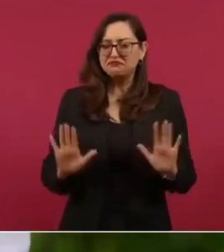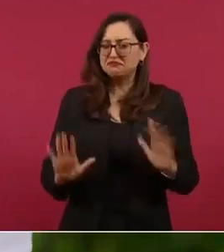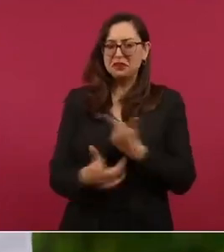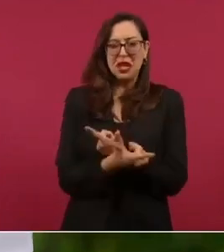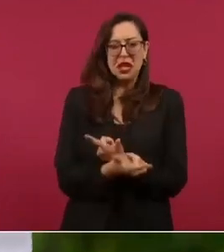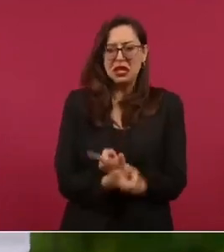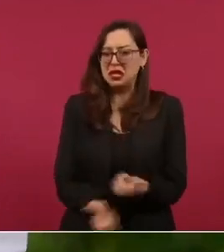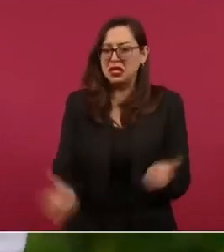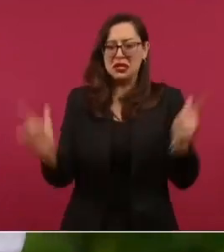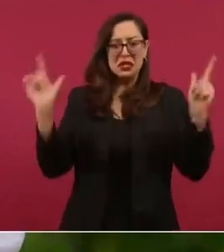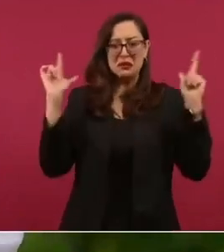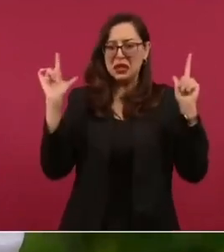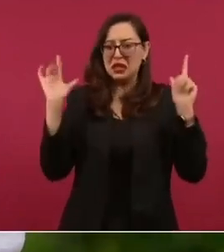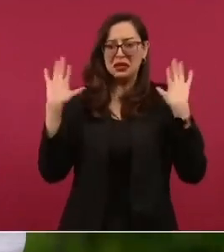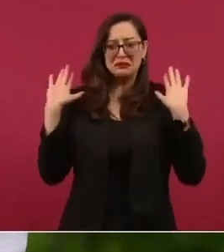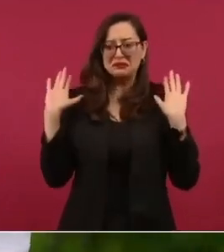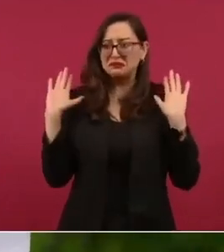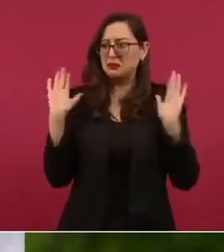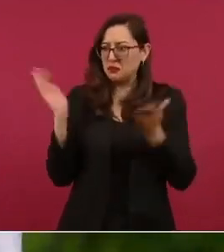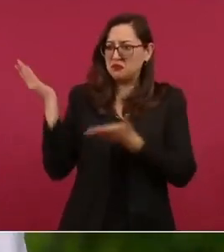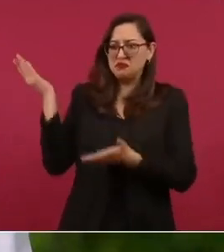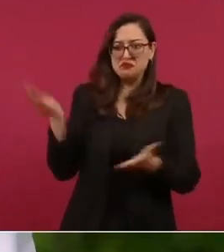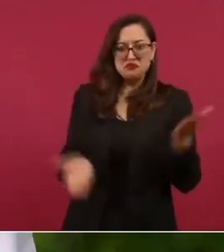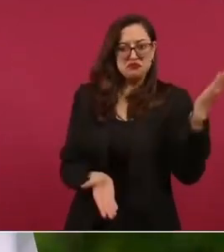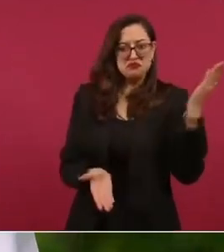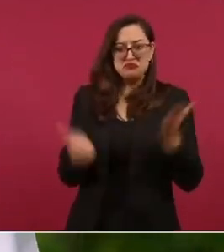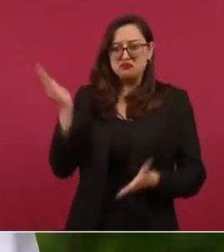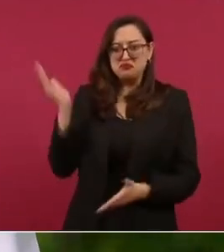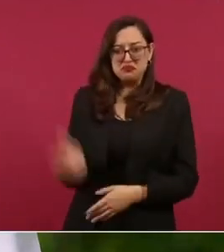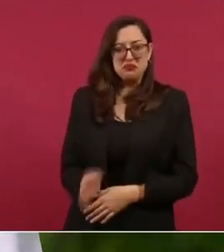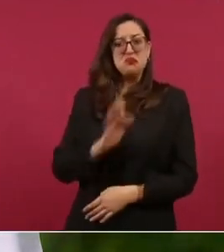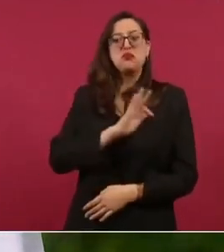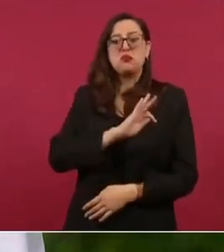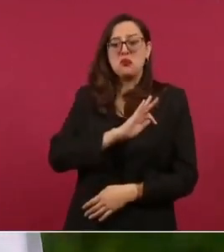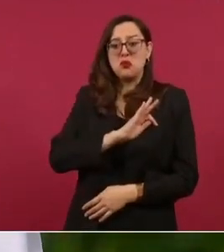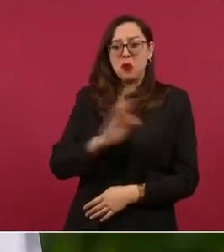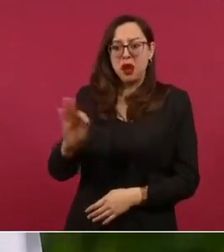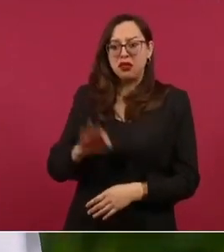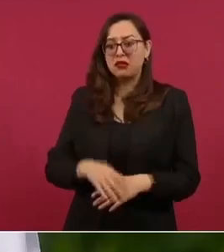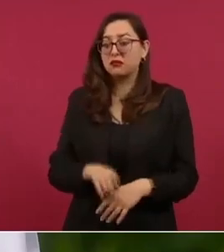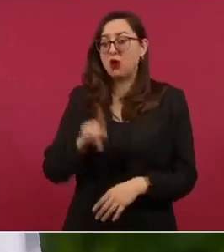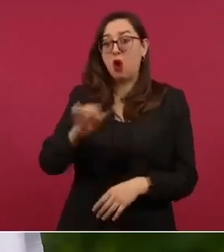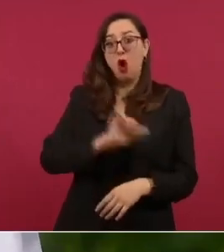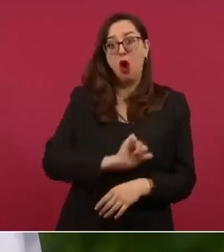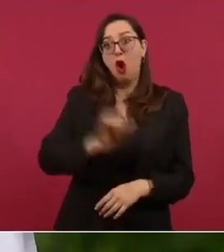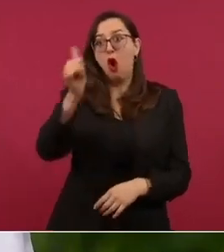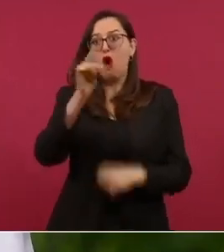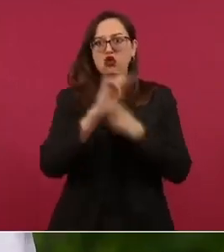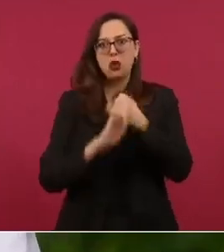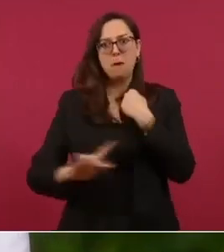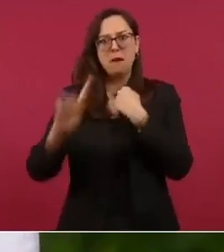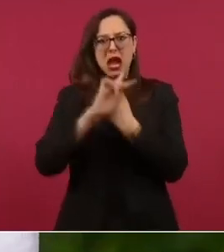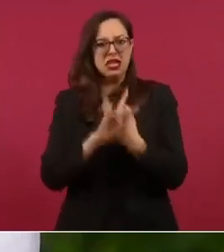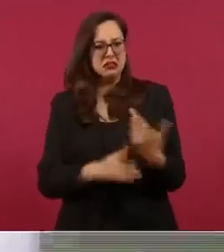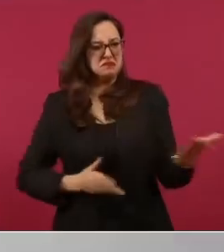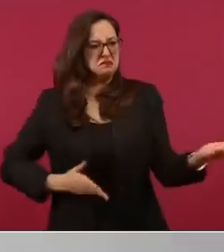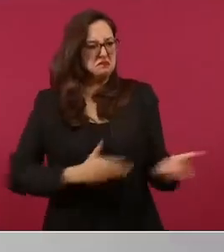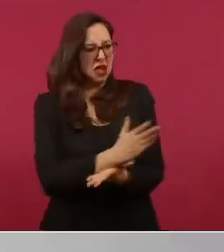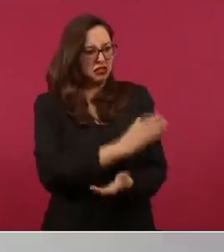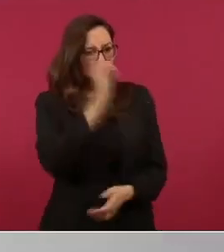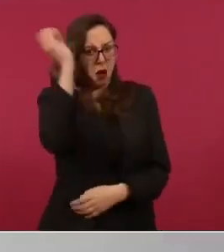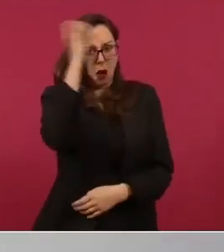deseamos aplicar el artículo 33 de la constitución